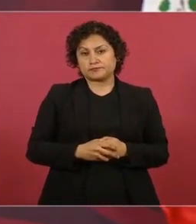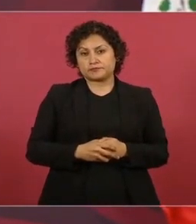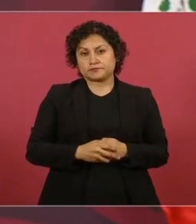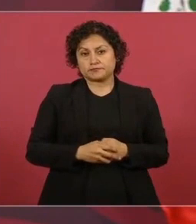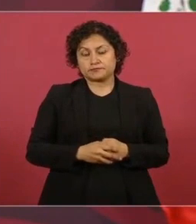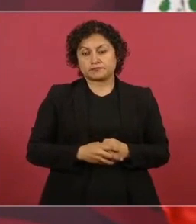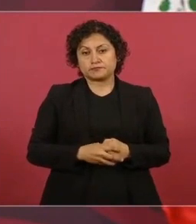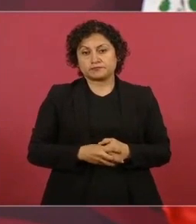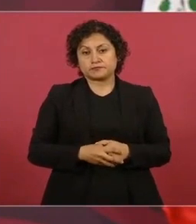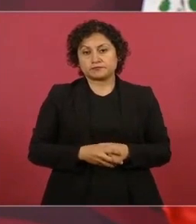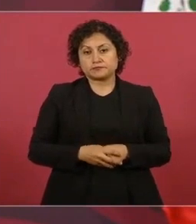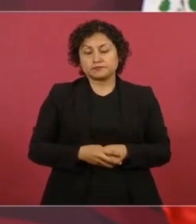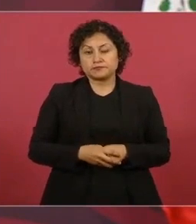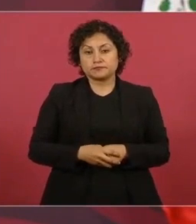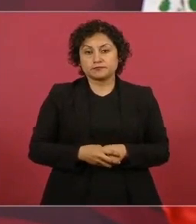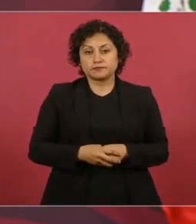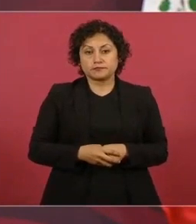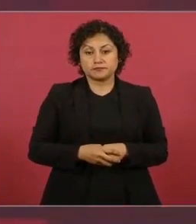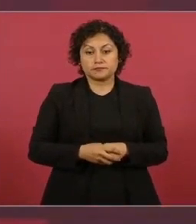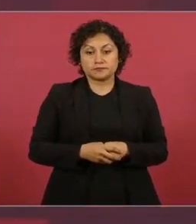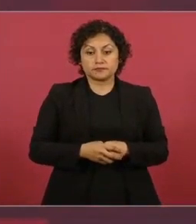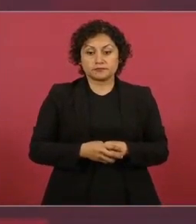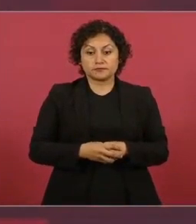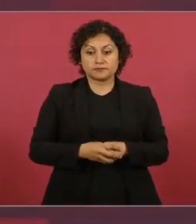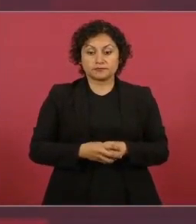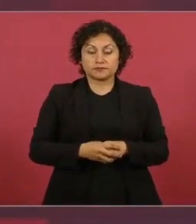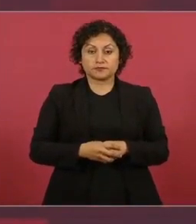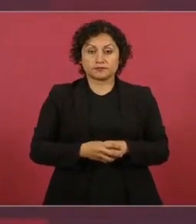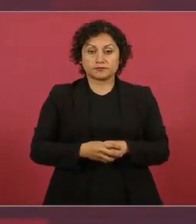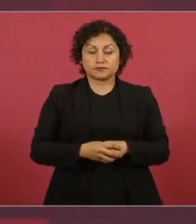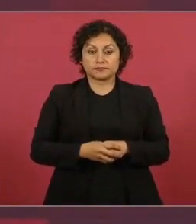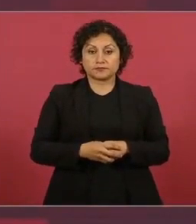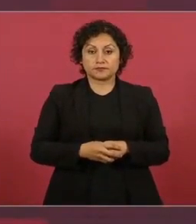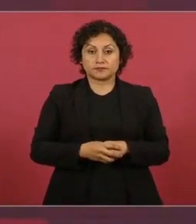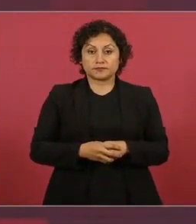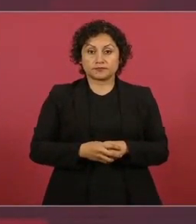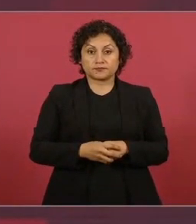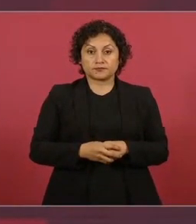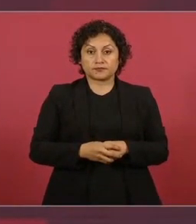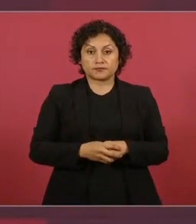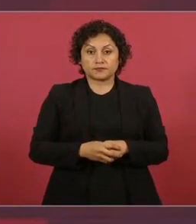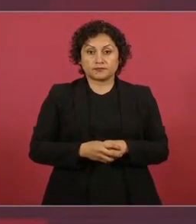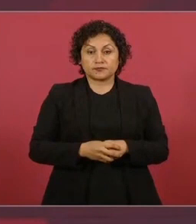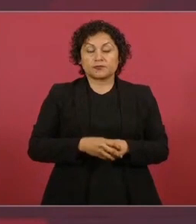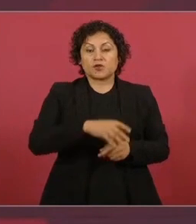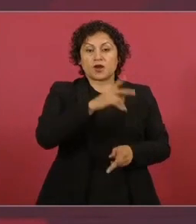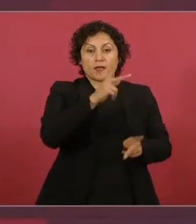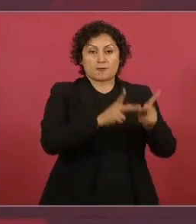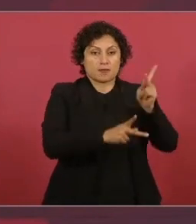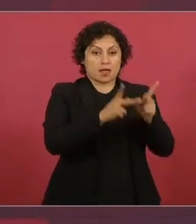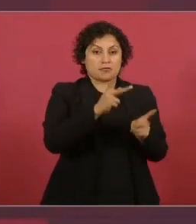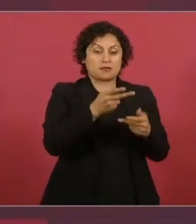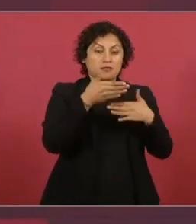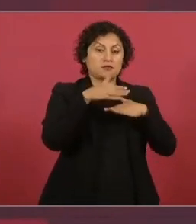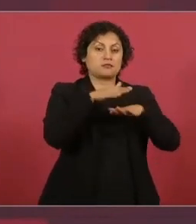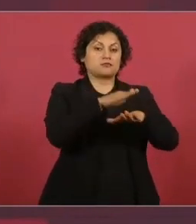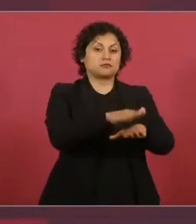Y tocamos el tema migratorio,